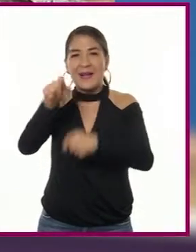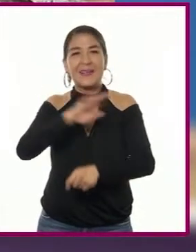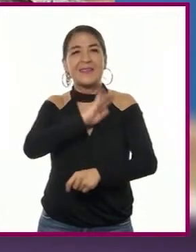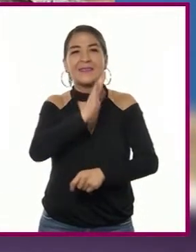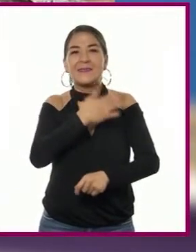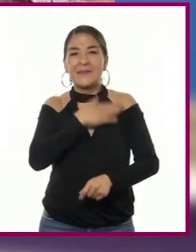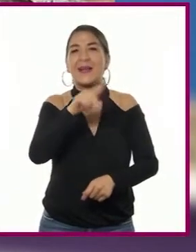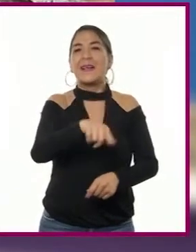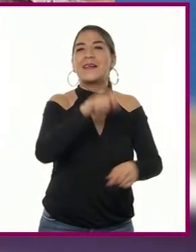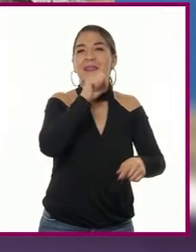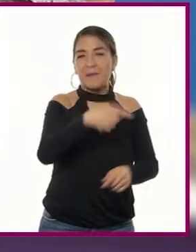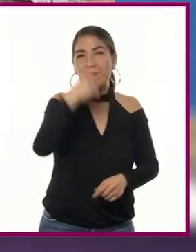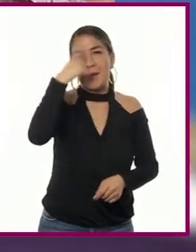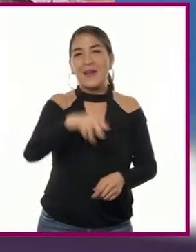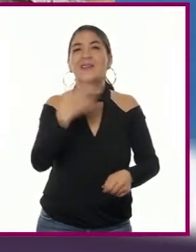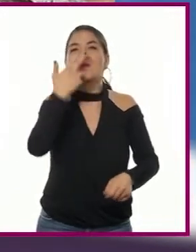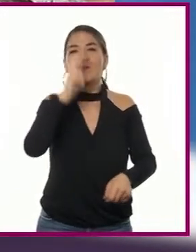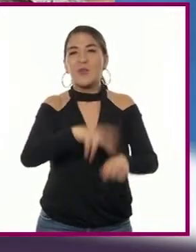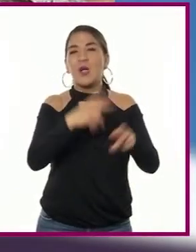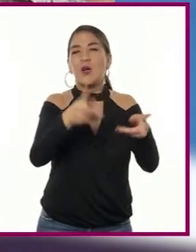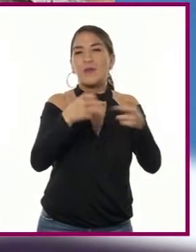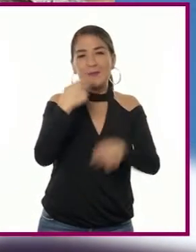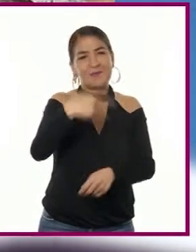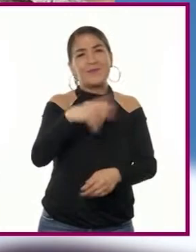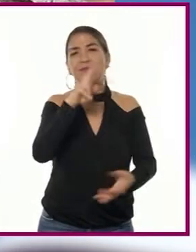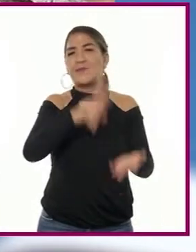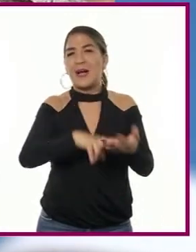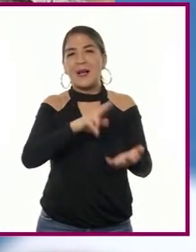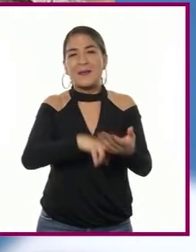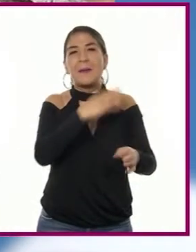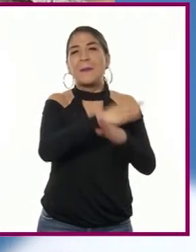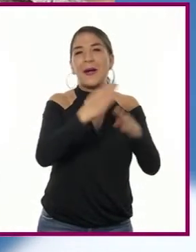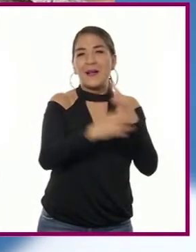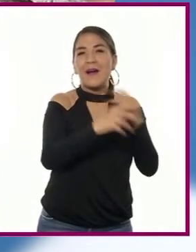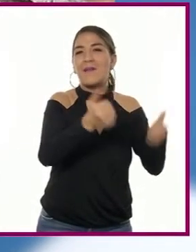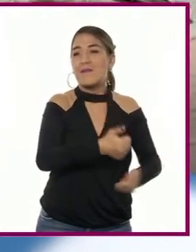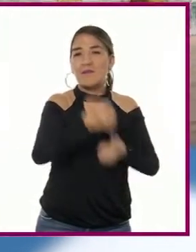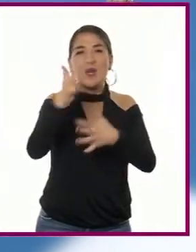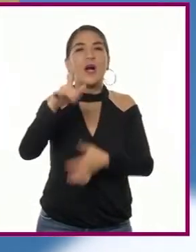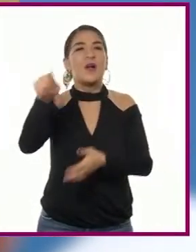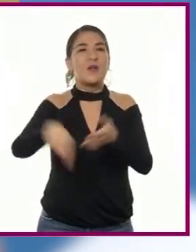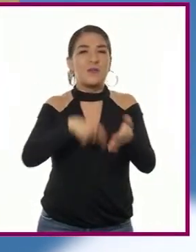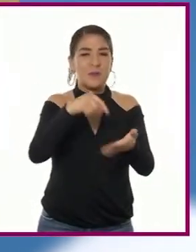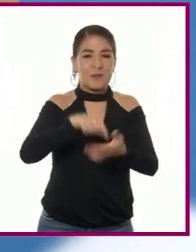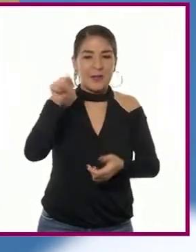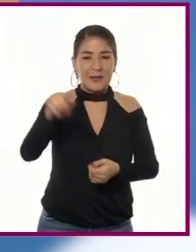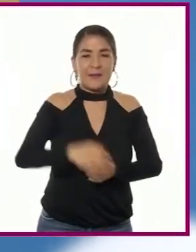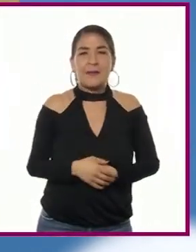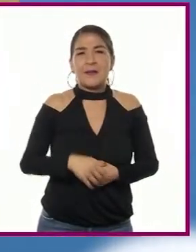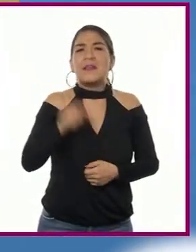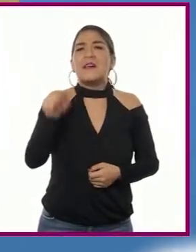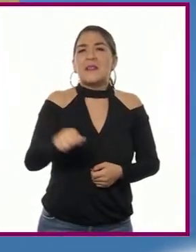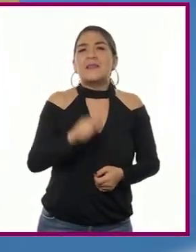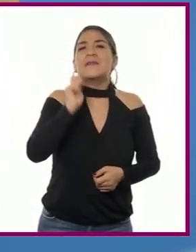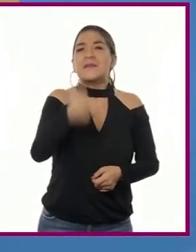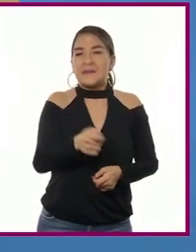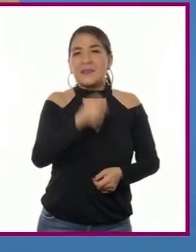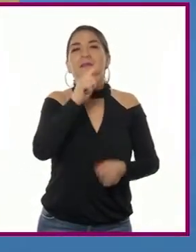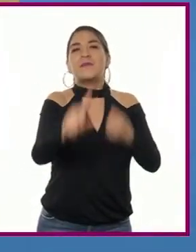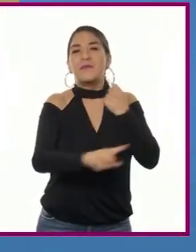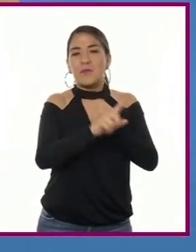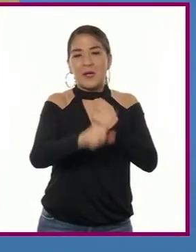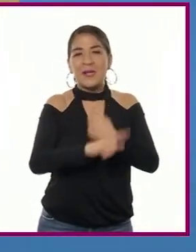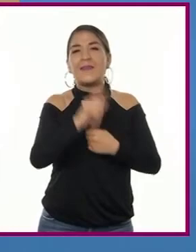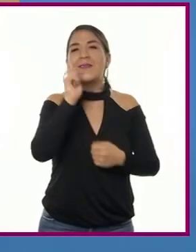sus colonias con la finalidad de robar los valiosos recursos enviados a la península ibérica. A esto habría que sumar el